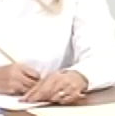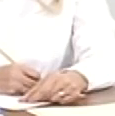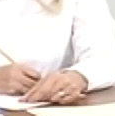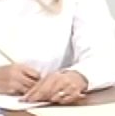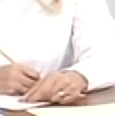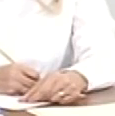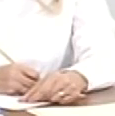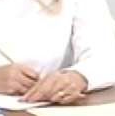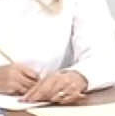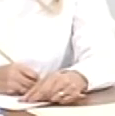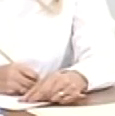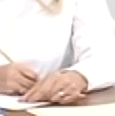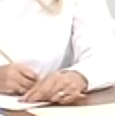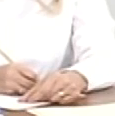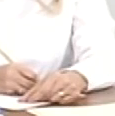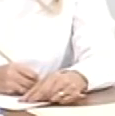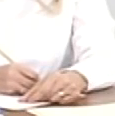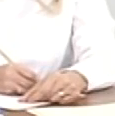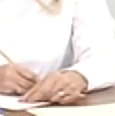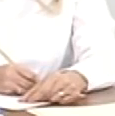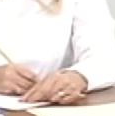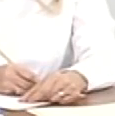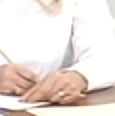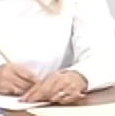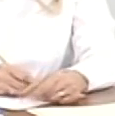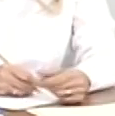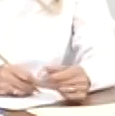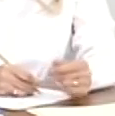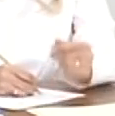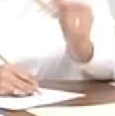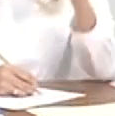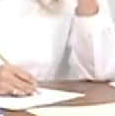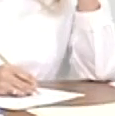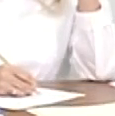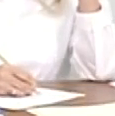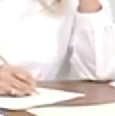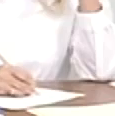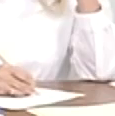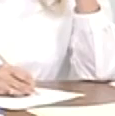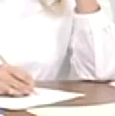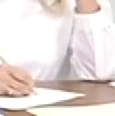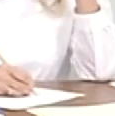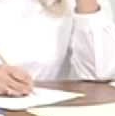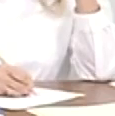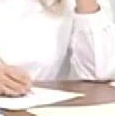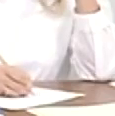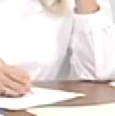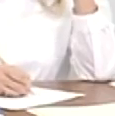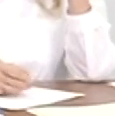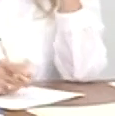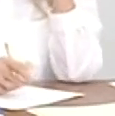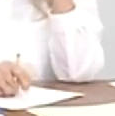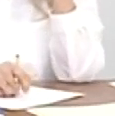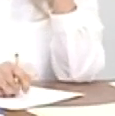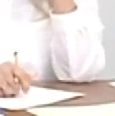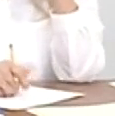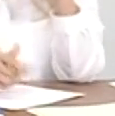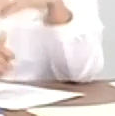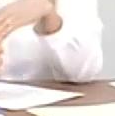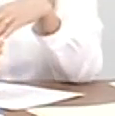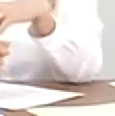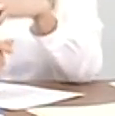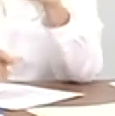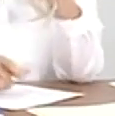distintas modalidades, que combinen con flexibilidad todo el proceso para que nuestro pueblo esté abastecido de lo que necesita.